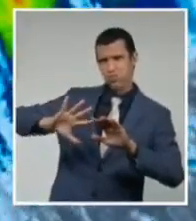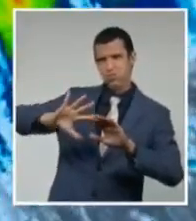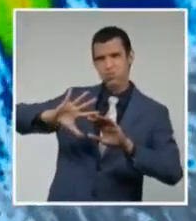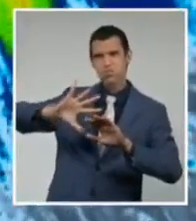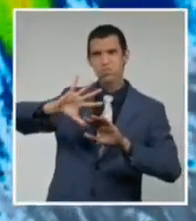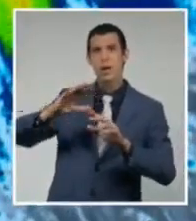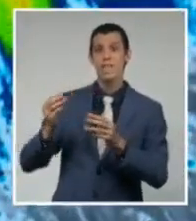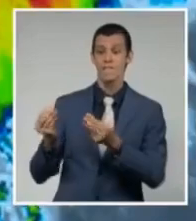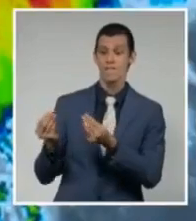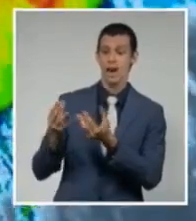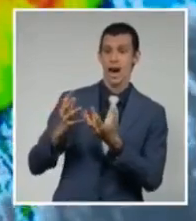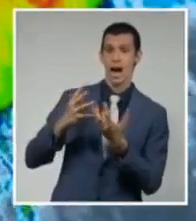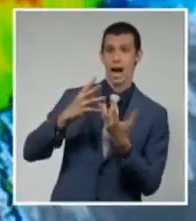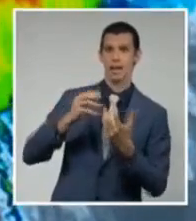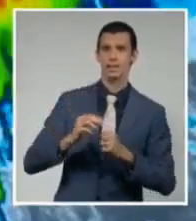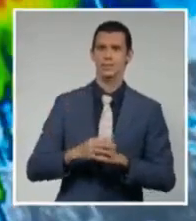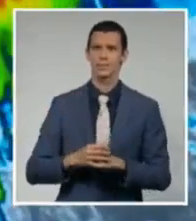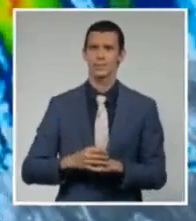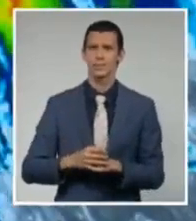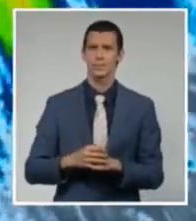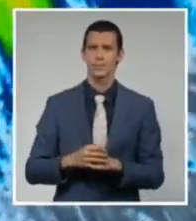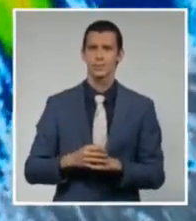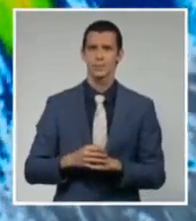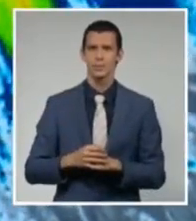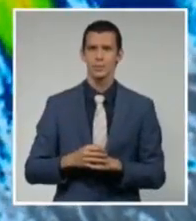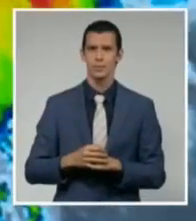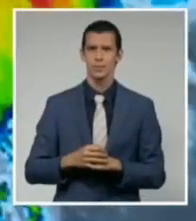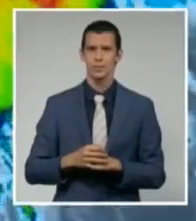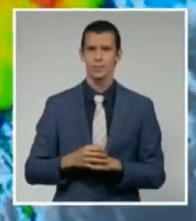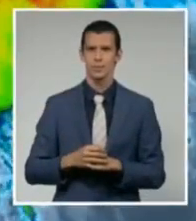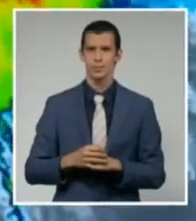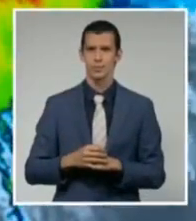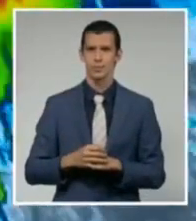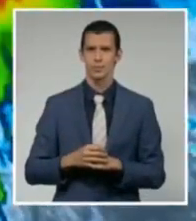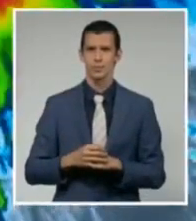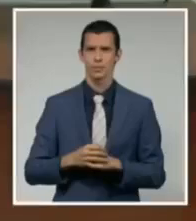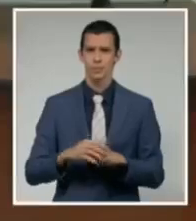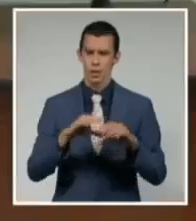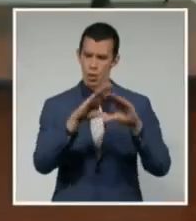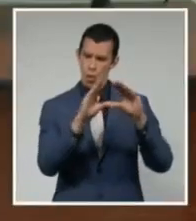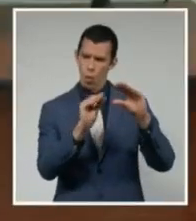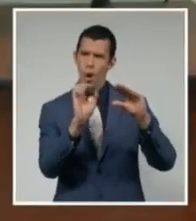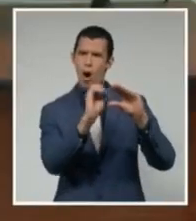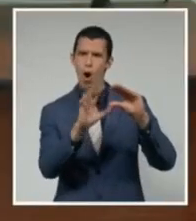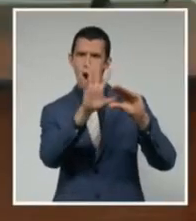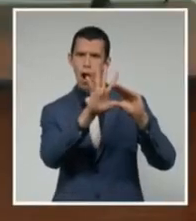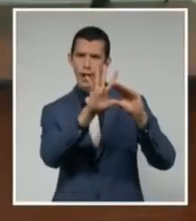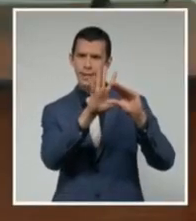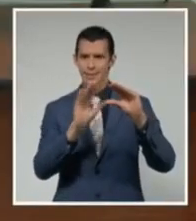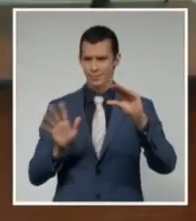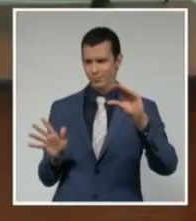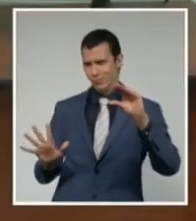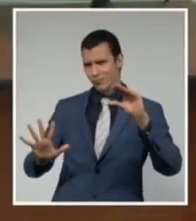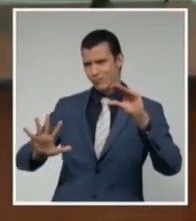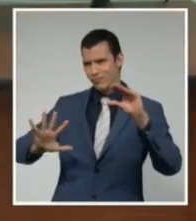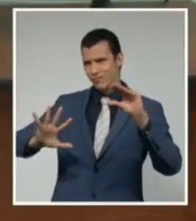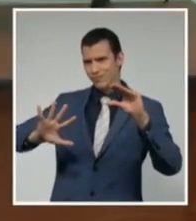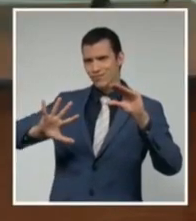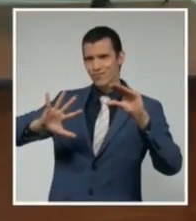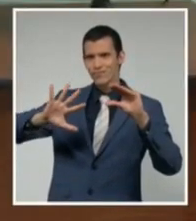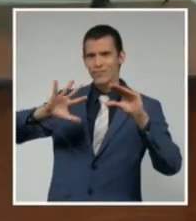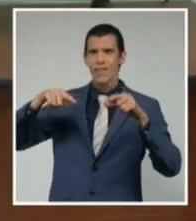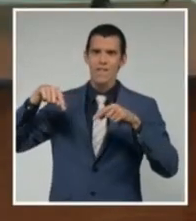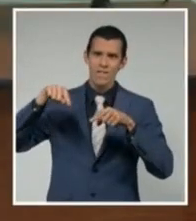Haití entre sus dos puntas y se dirige hacia la parte oriental de Cuba. Eso es lo importante,